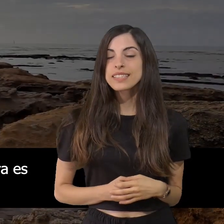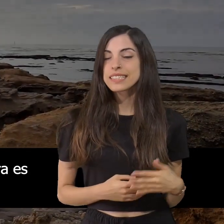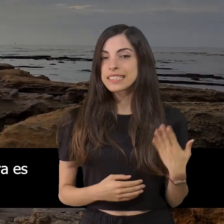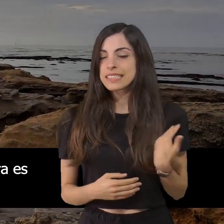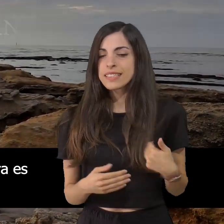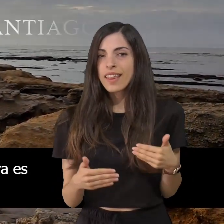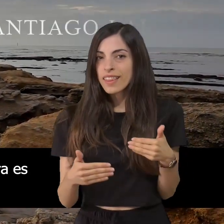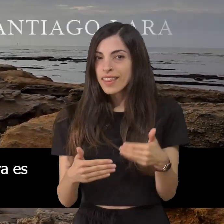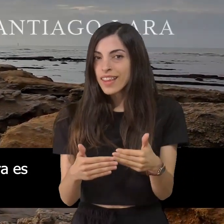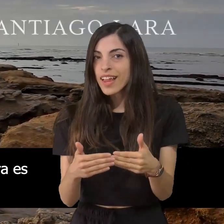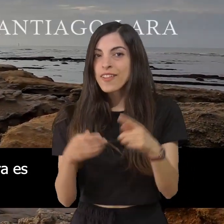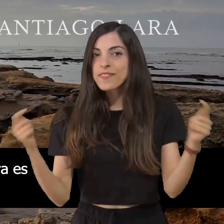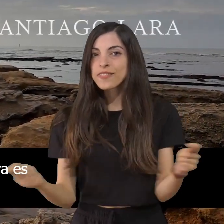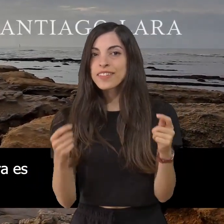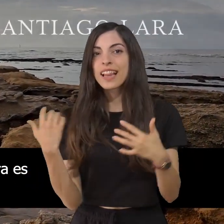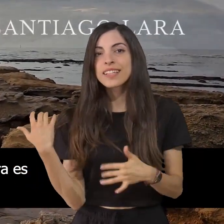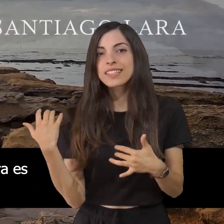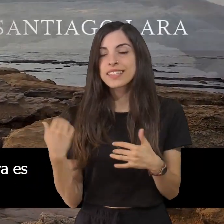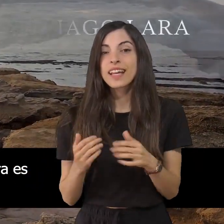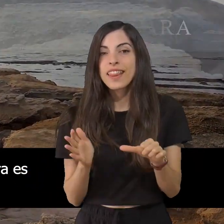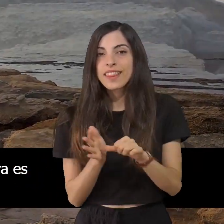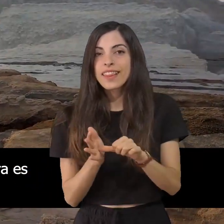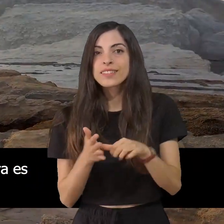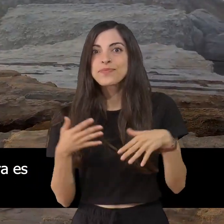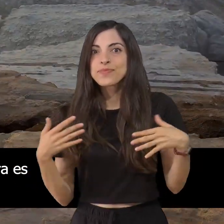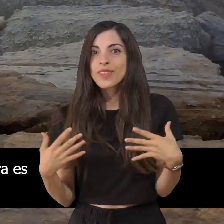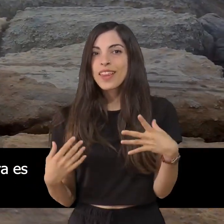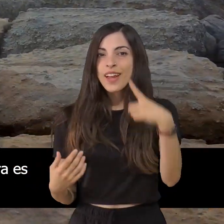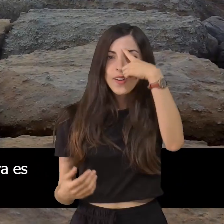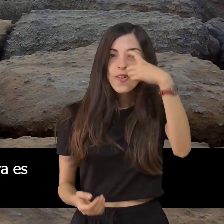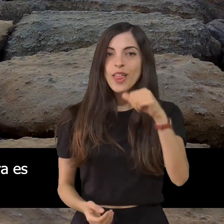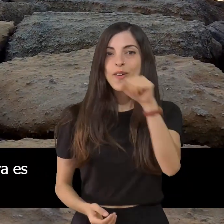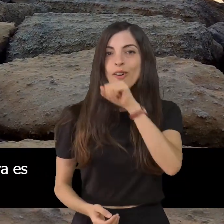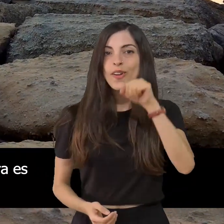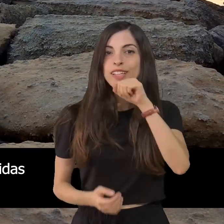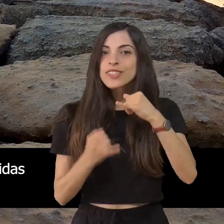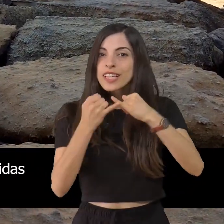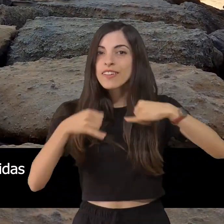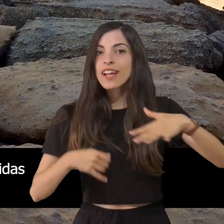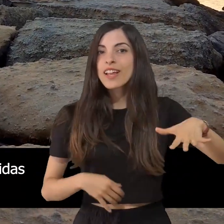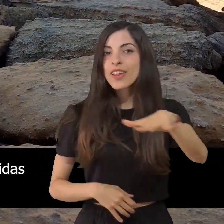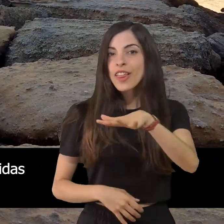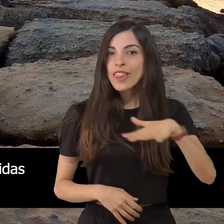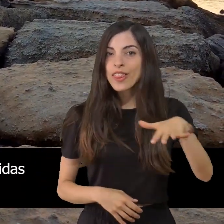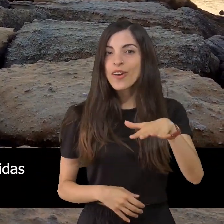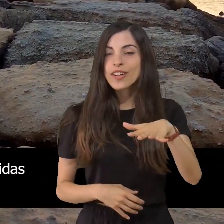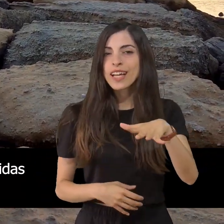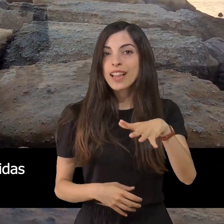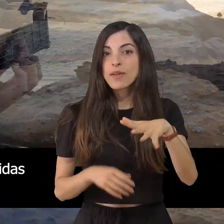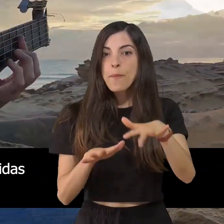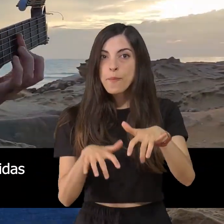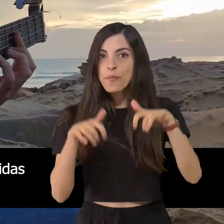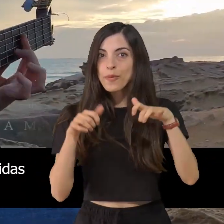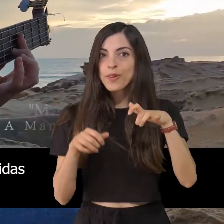Y como cada vez está más cerca el Festival de la Guitarra, es bueno recordar los conciertos que se celebrarán en una de las localizaciones